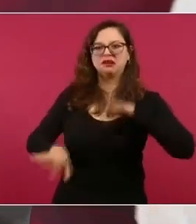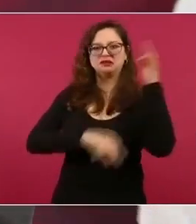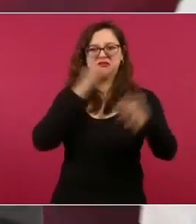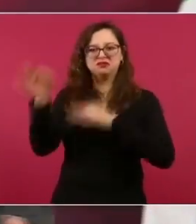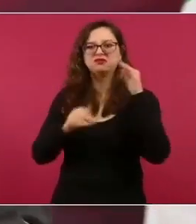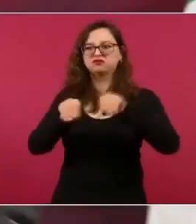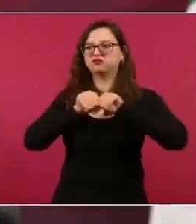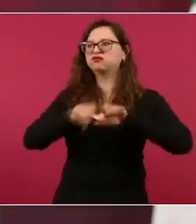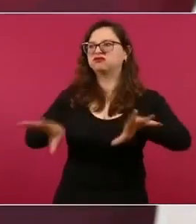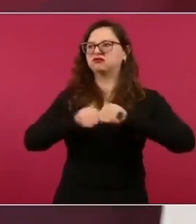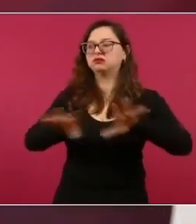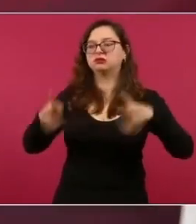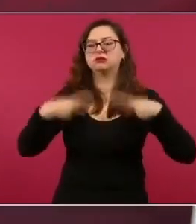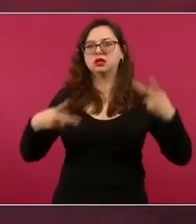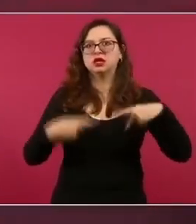Muchos